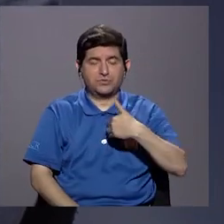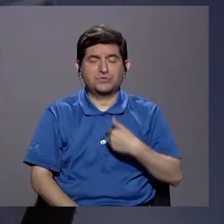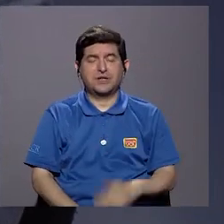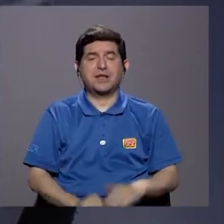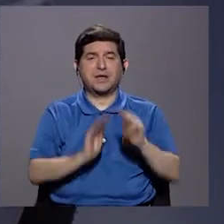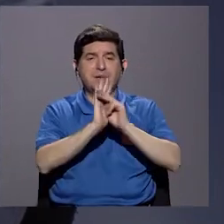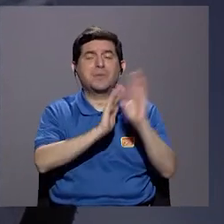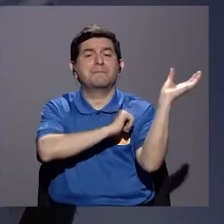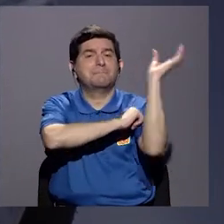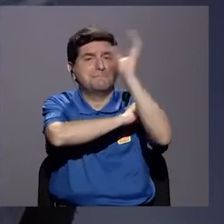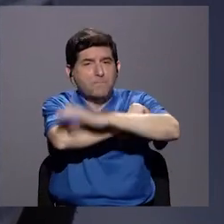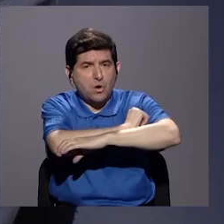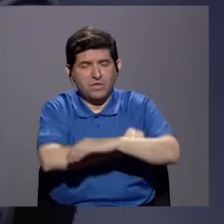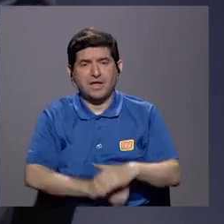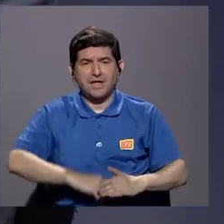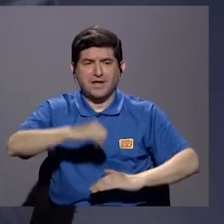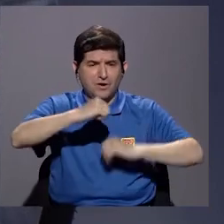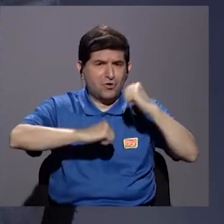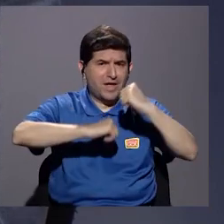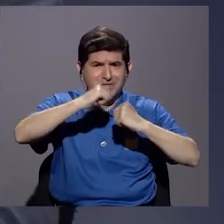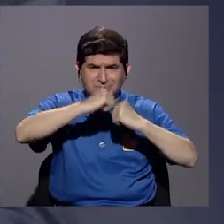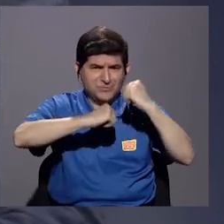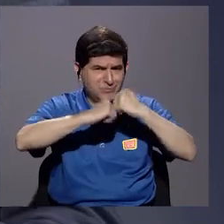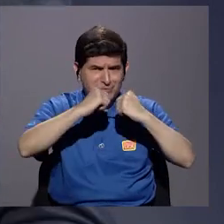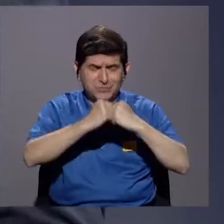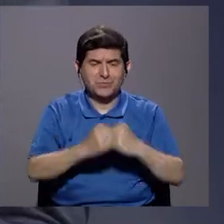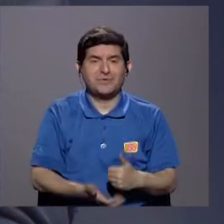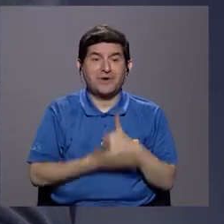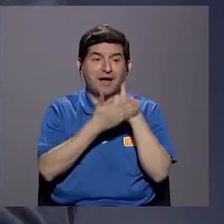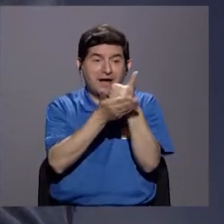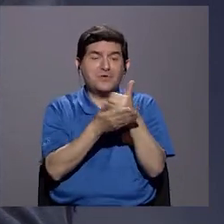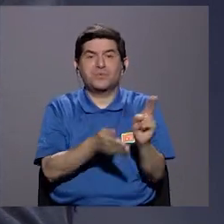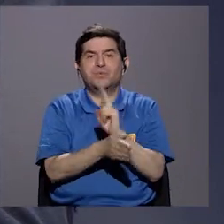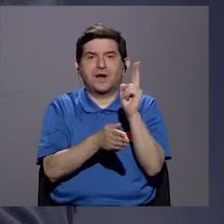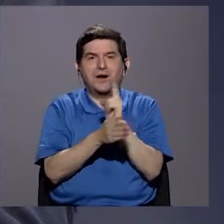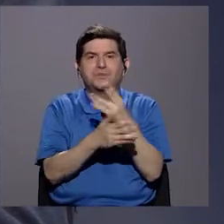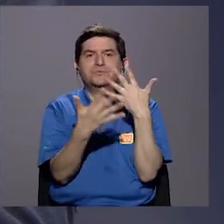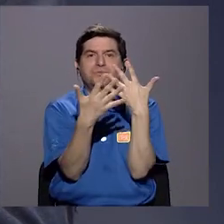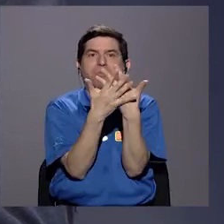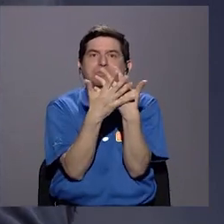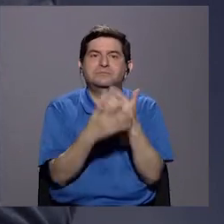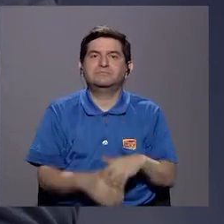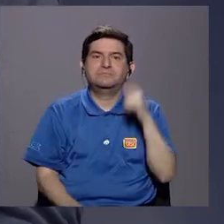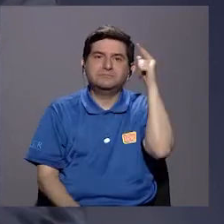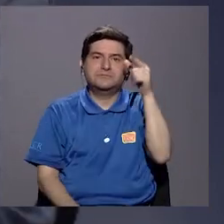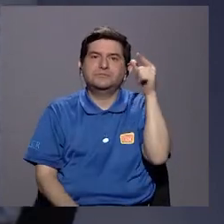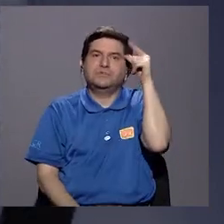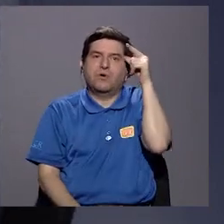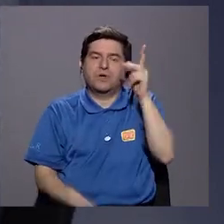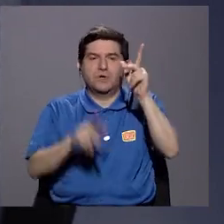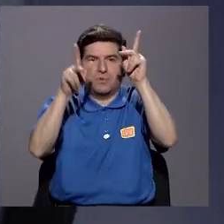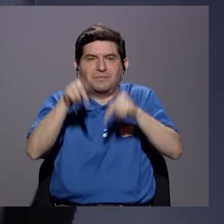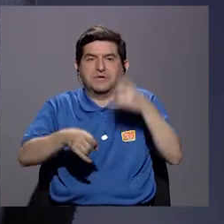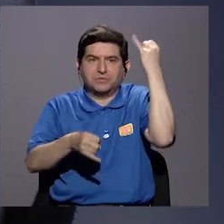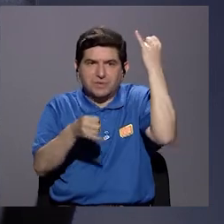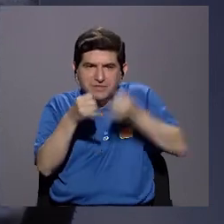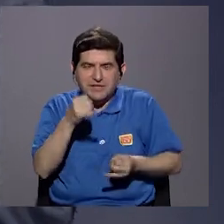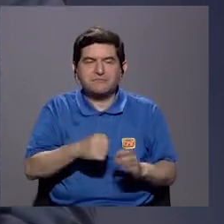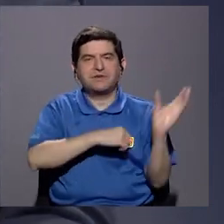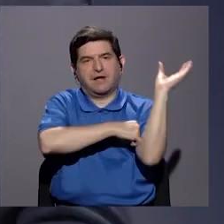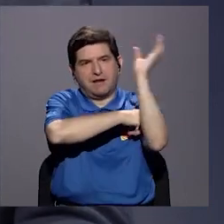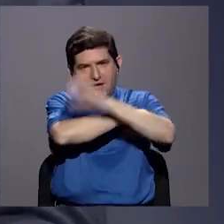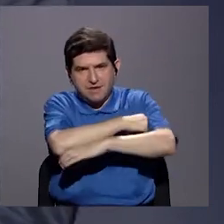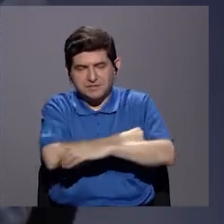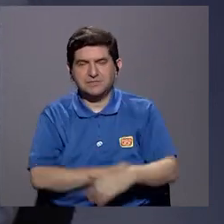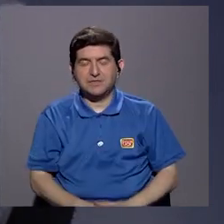un modelo sancionador, una estructura sancionadora que lo que favorece es el uso de la cárcel, obviamente quienes van a terminar siendo